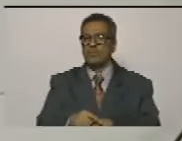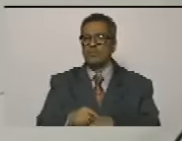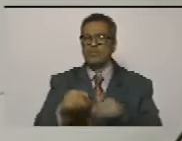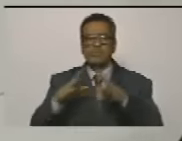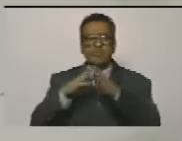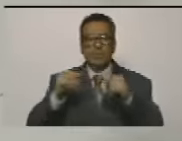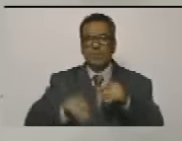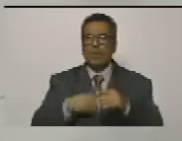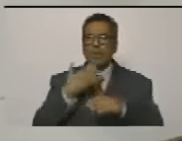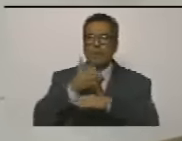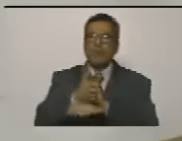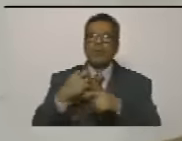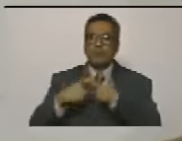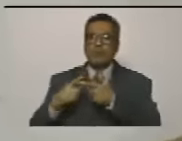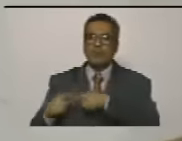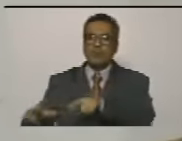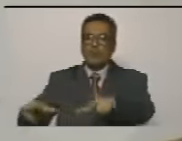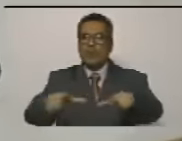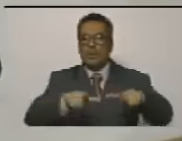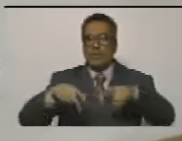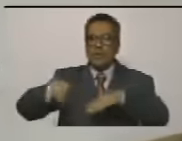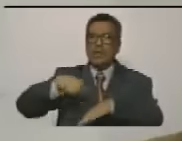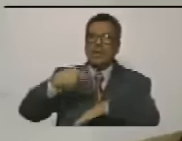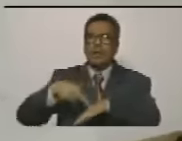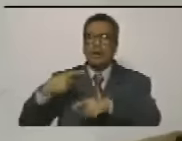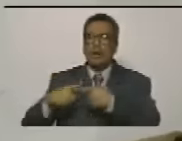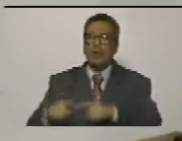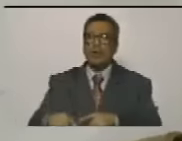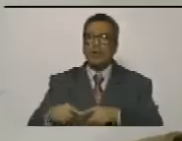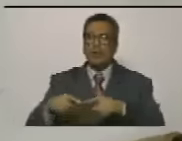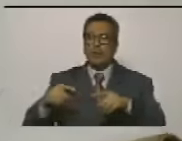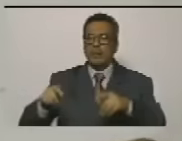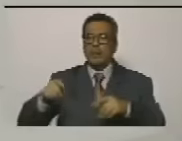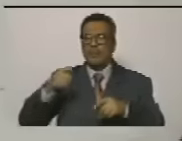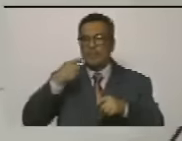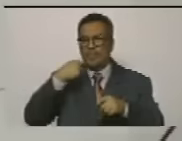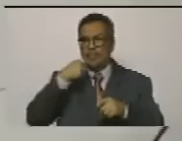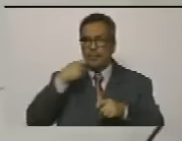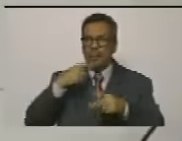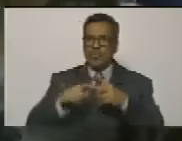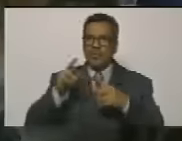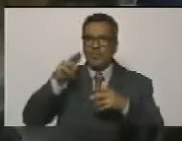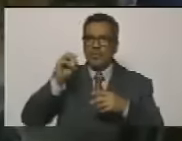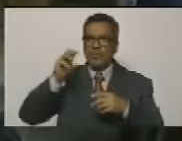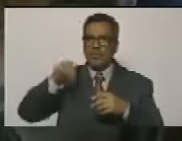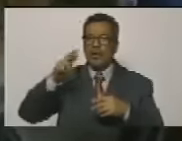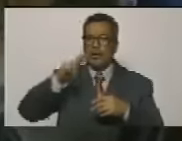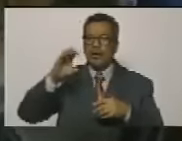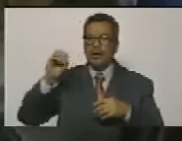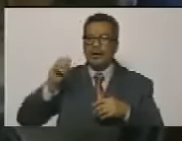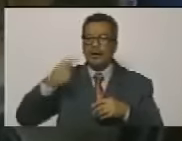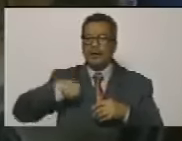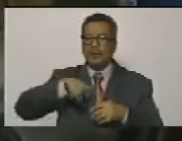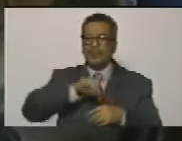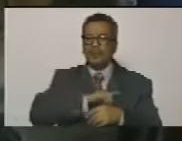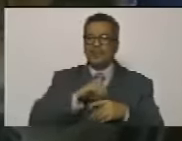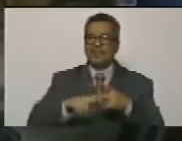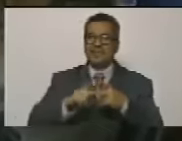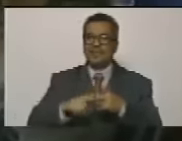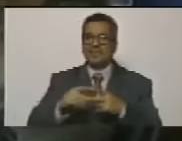todos pueden ir a cualquier parte del territorio nacional o a cualquier restaurante del este de donde viene ahorita Romero menos nuestro candidato